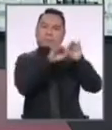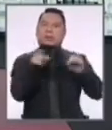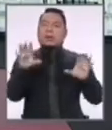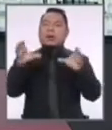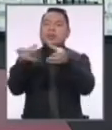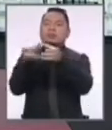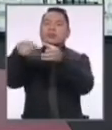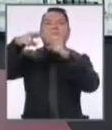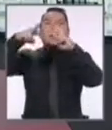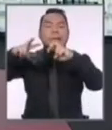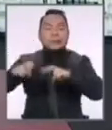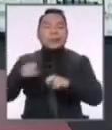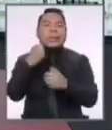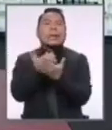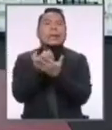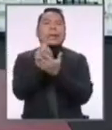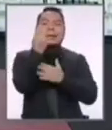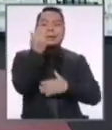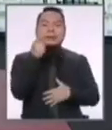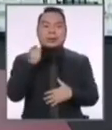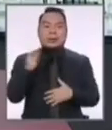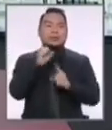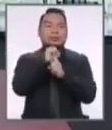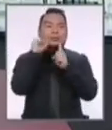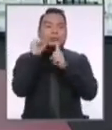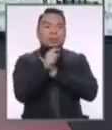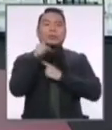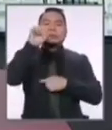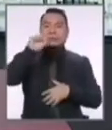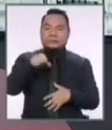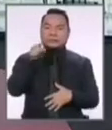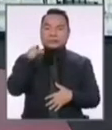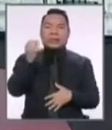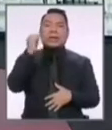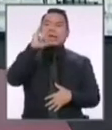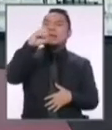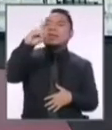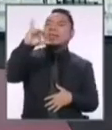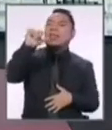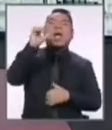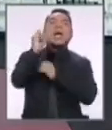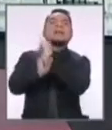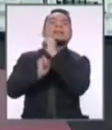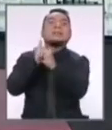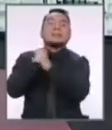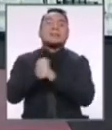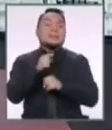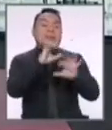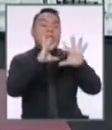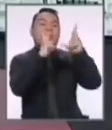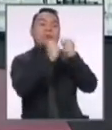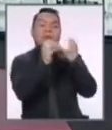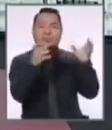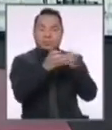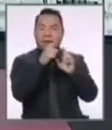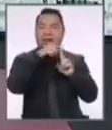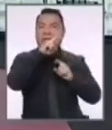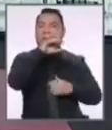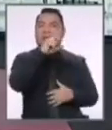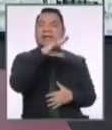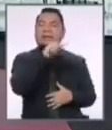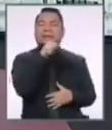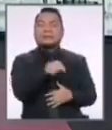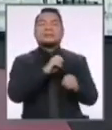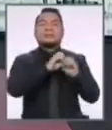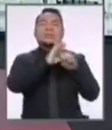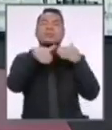Consorcio de Investigación, Economía y Social, CIES, IDEA Internacional, Asociación Civil Transparencia, el